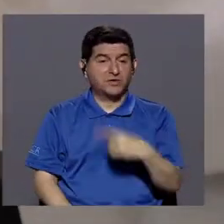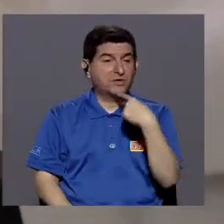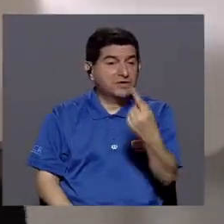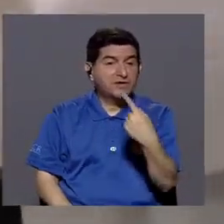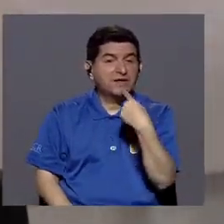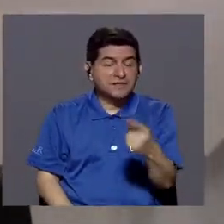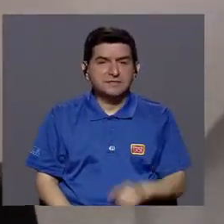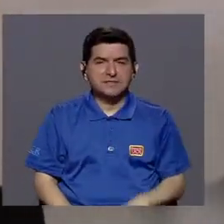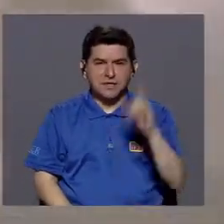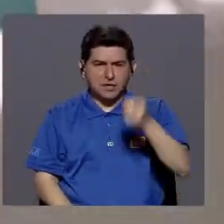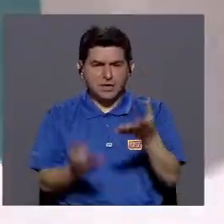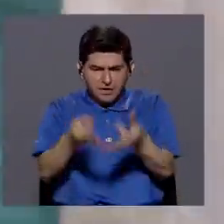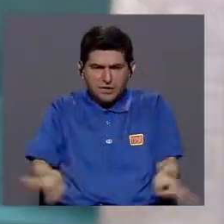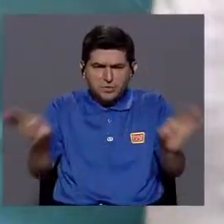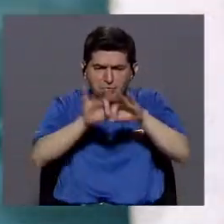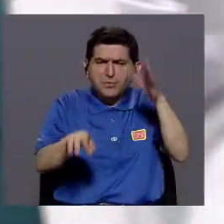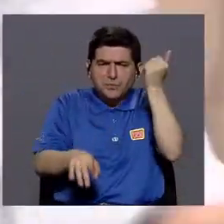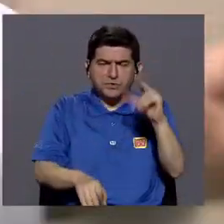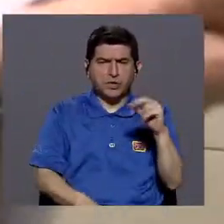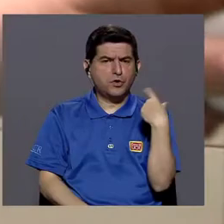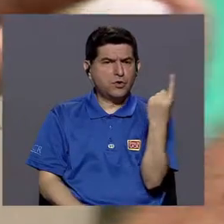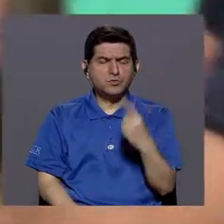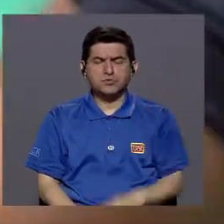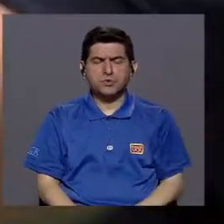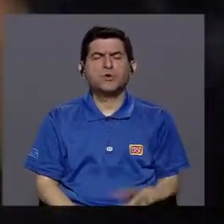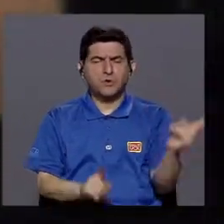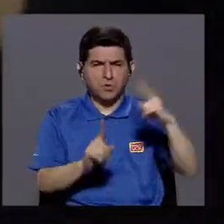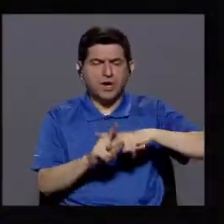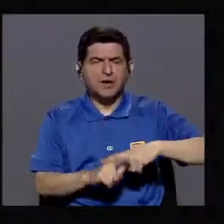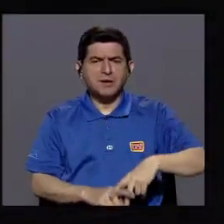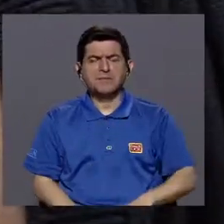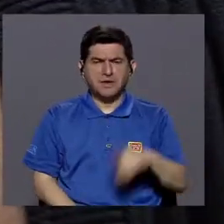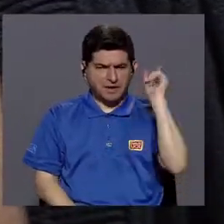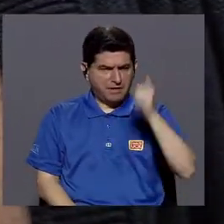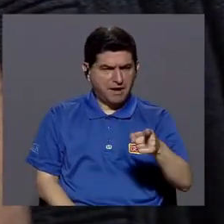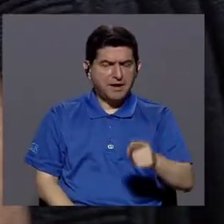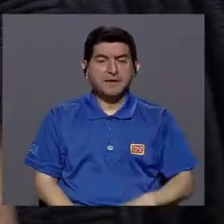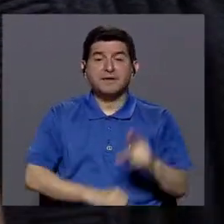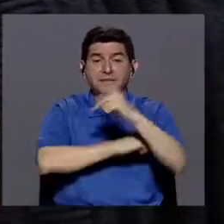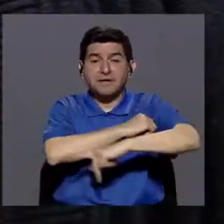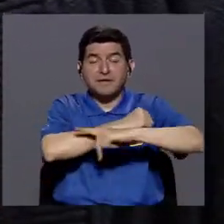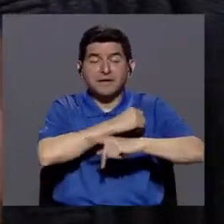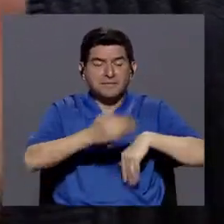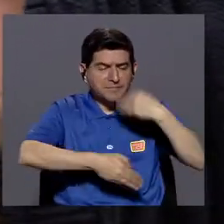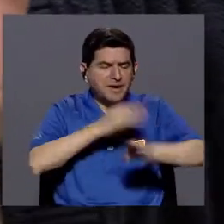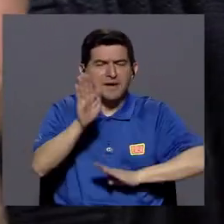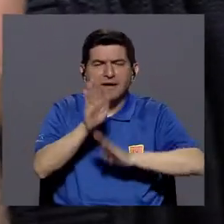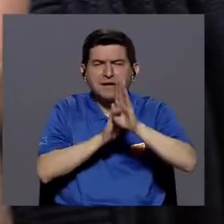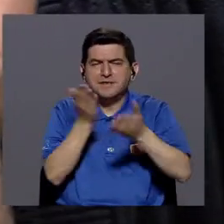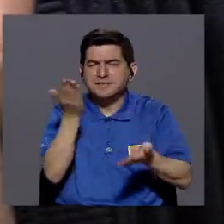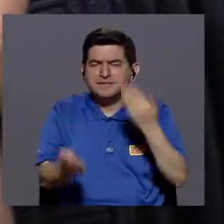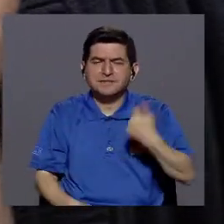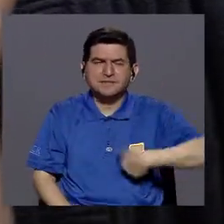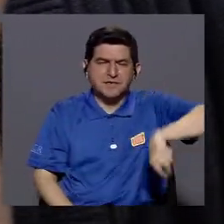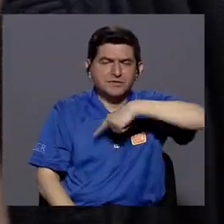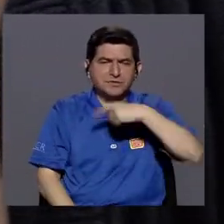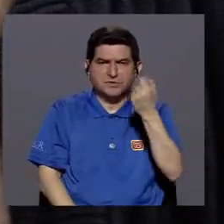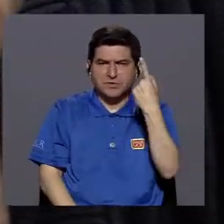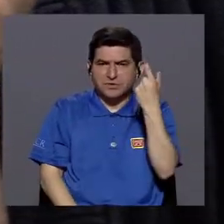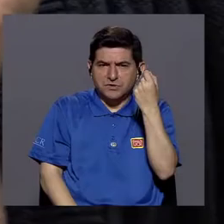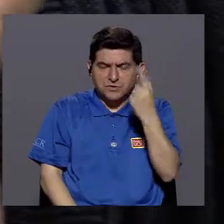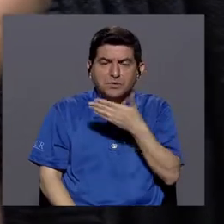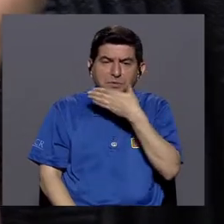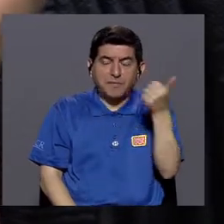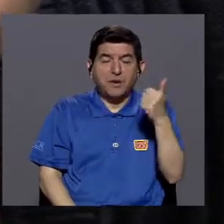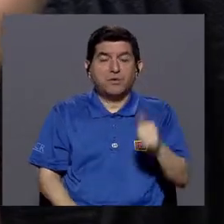obligatoriedad, a la gente se le debe decir por qué esa obligación es importante, no solamente, ok, se debe poner por qué se debe poner. Y eso es algo que en los países en vías de